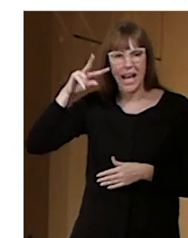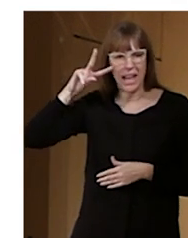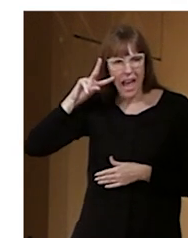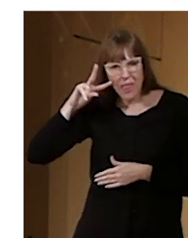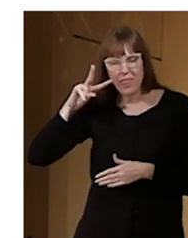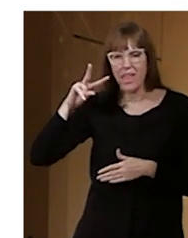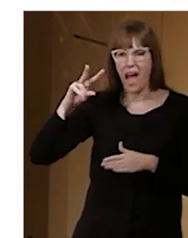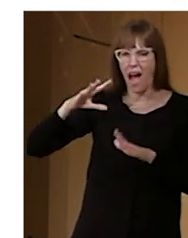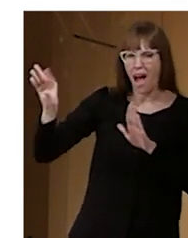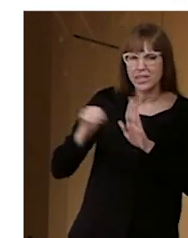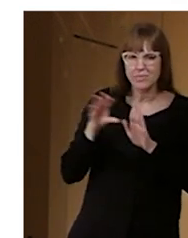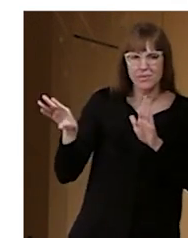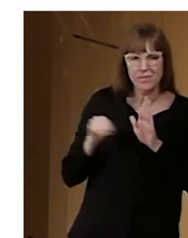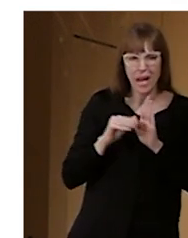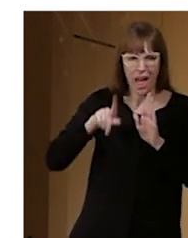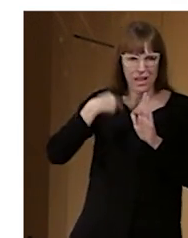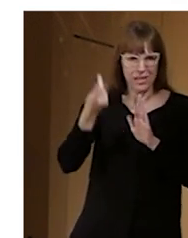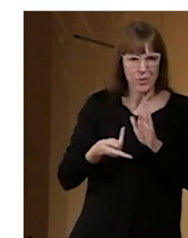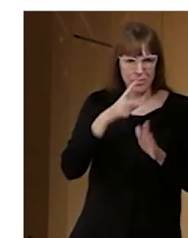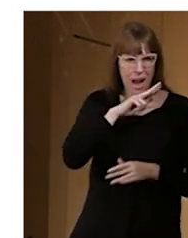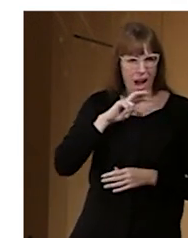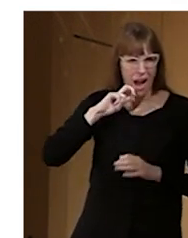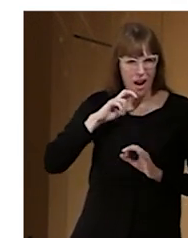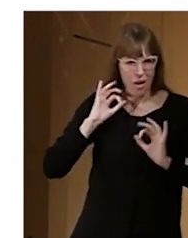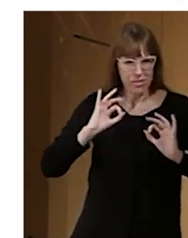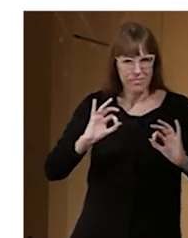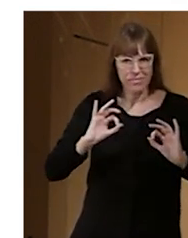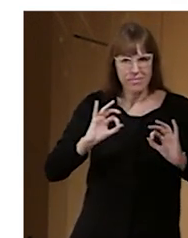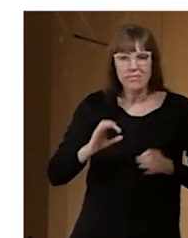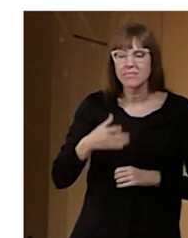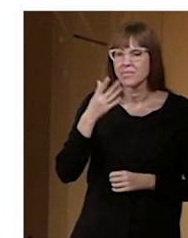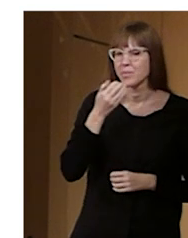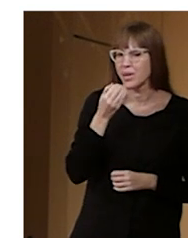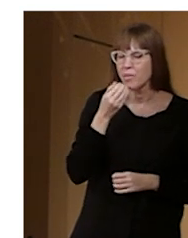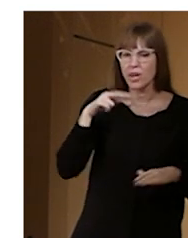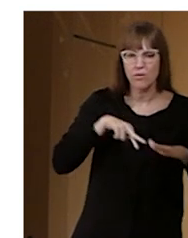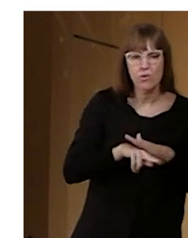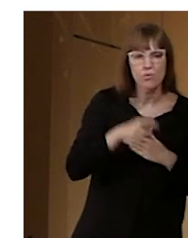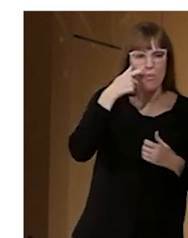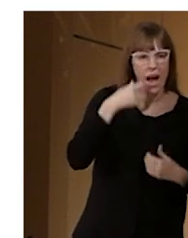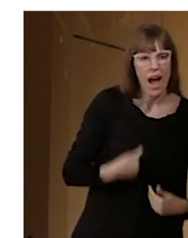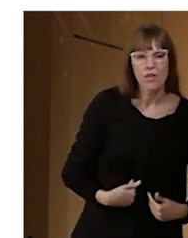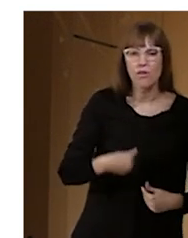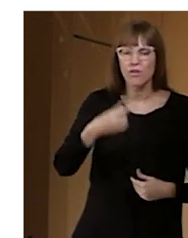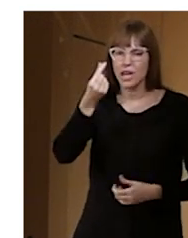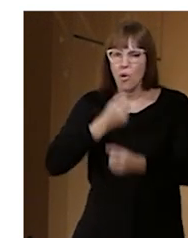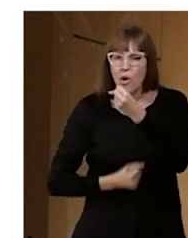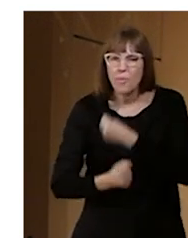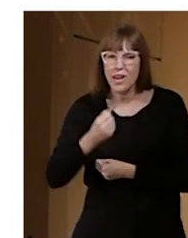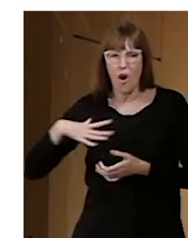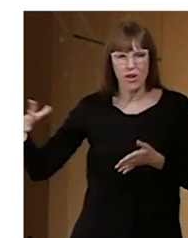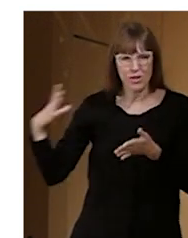todo esto que estamos haciendo, que es un esfuerzo en muchos sentidos, de recursos humanos, económicos, etcétera, pues documentarlo bien,